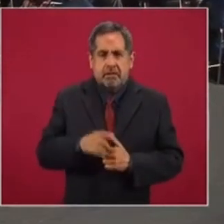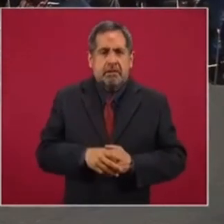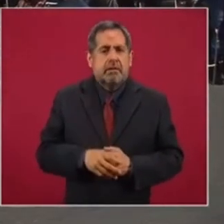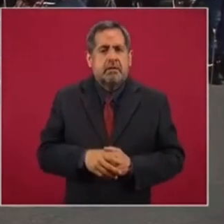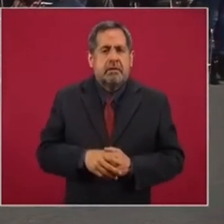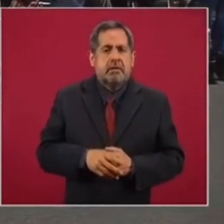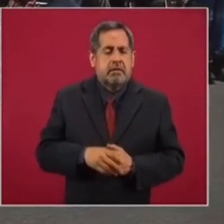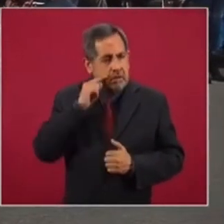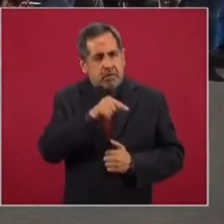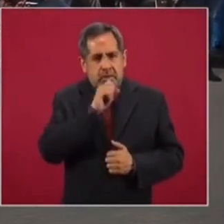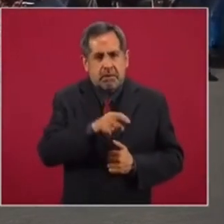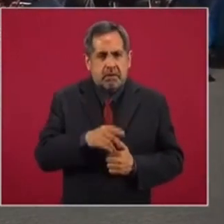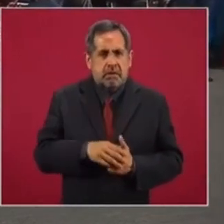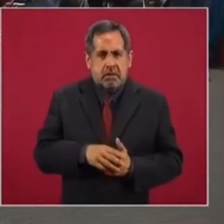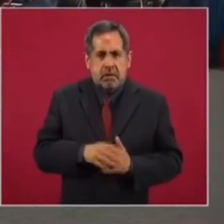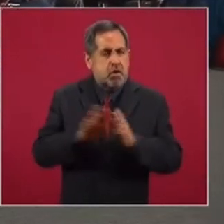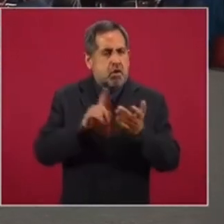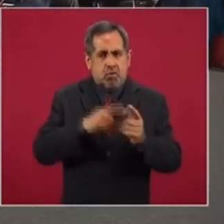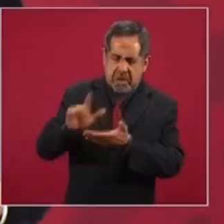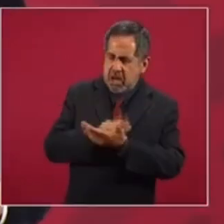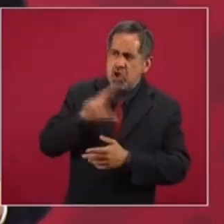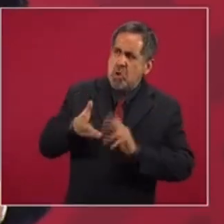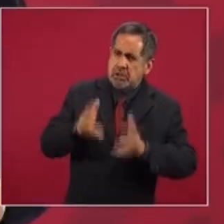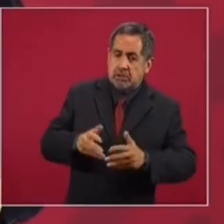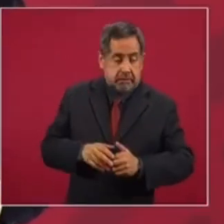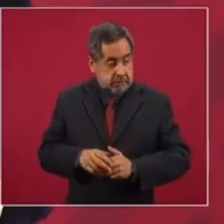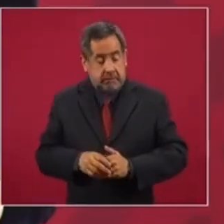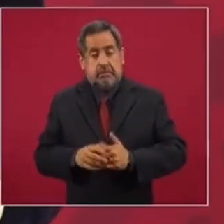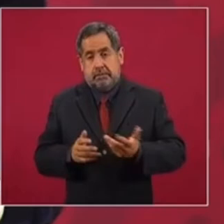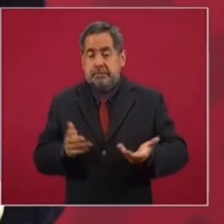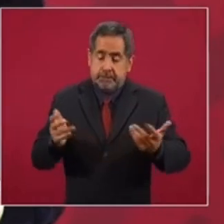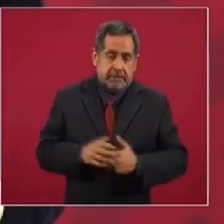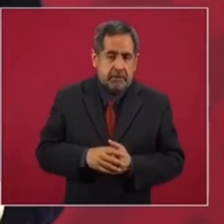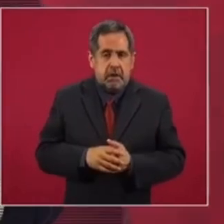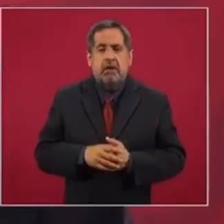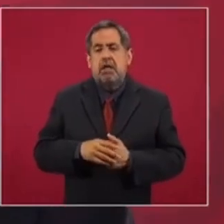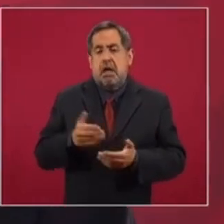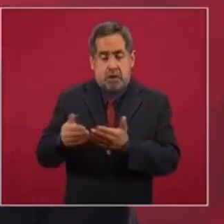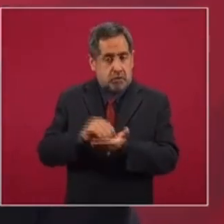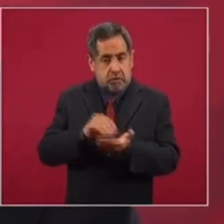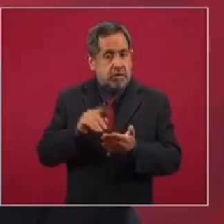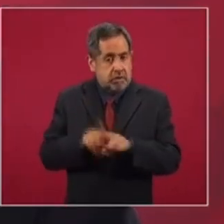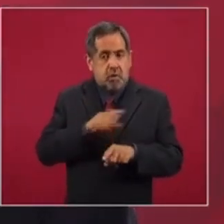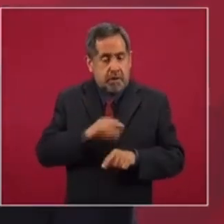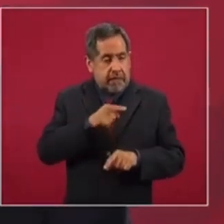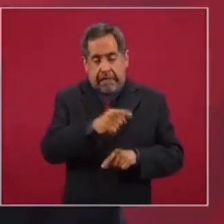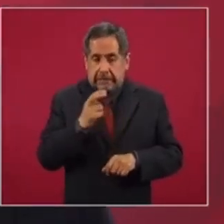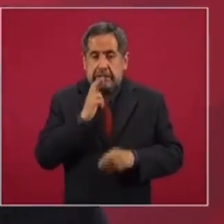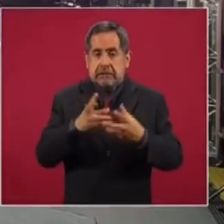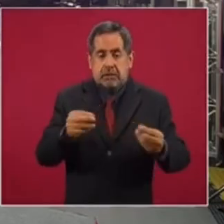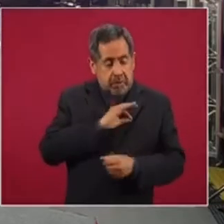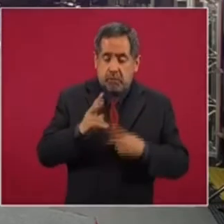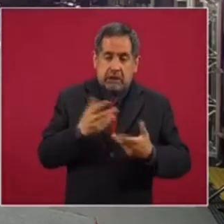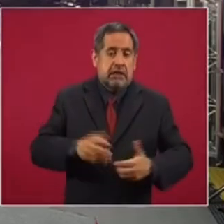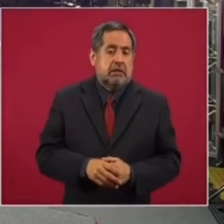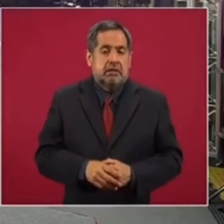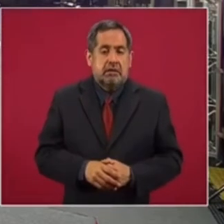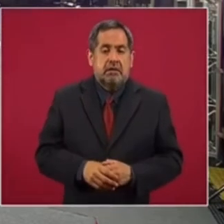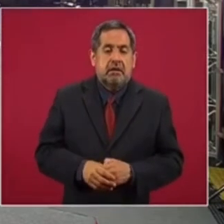actúen de manera consecuente. Entonces, es tiempo todavía para resolver esta situación.